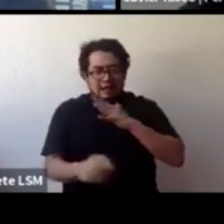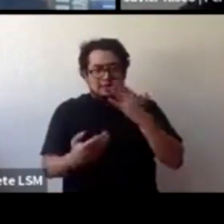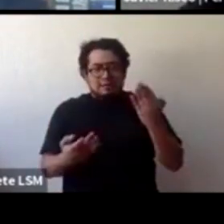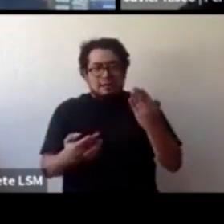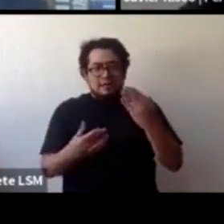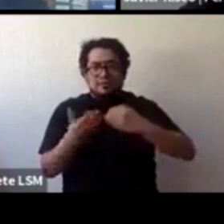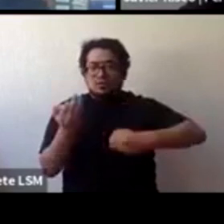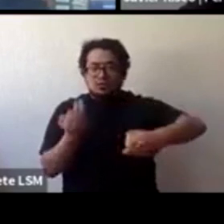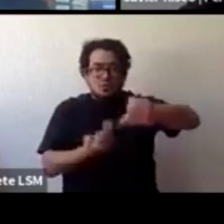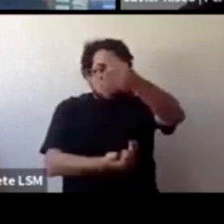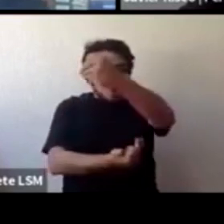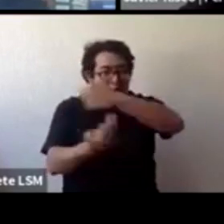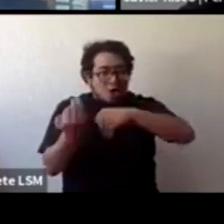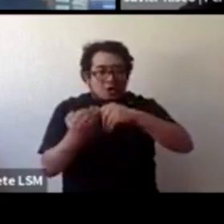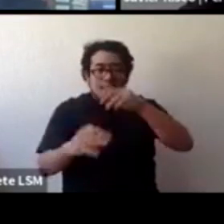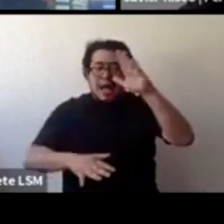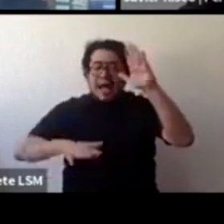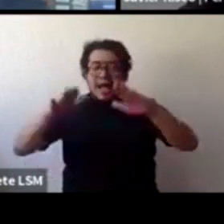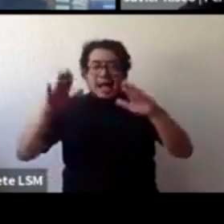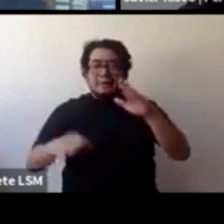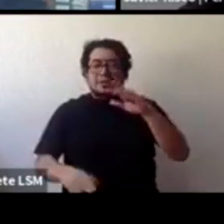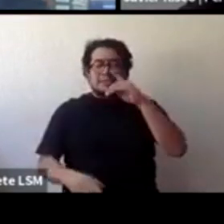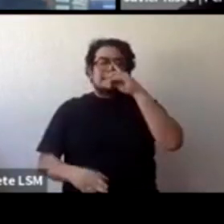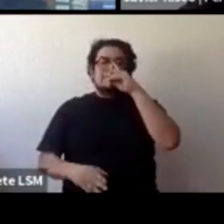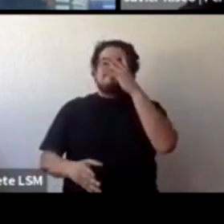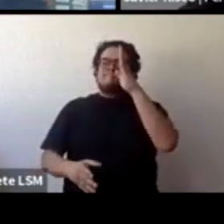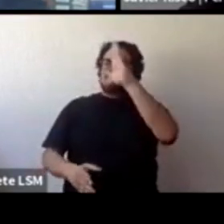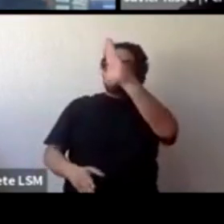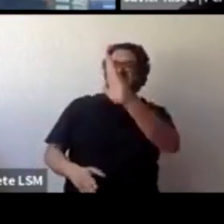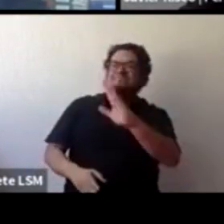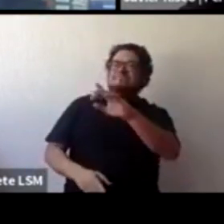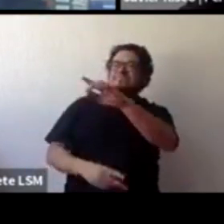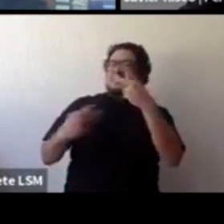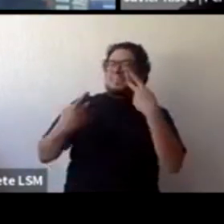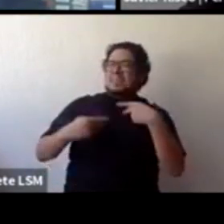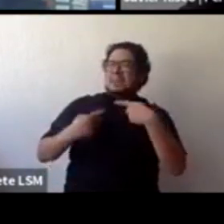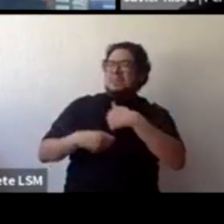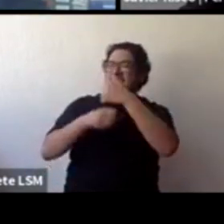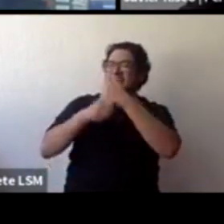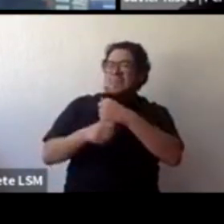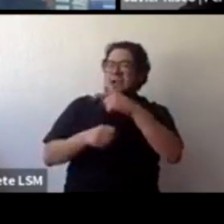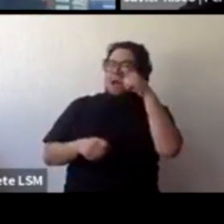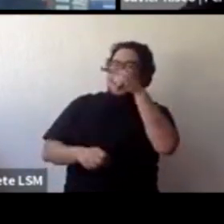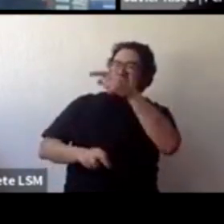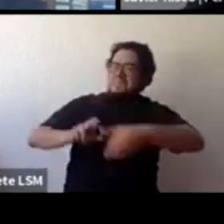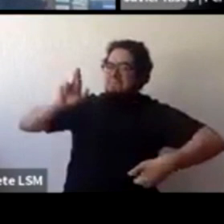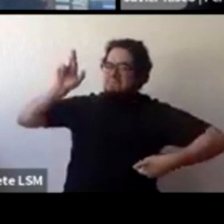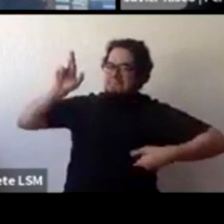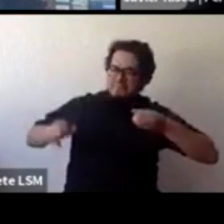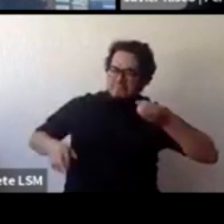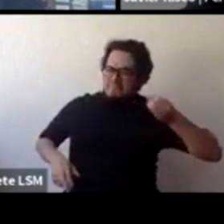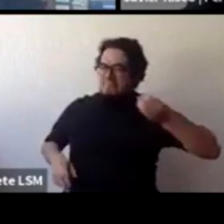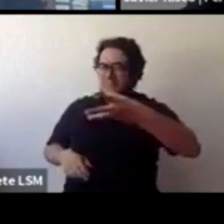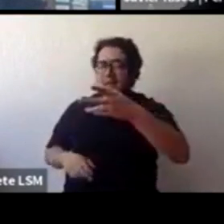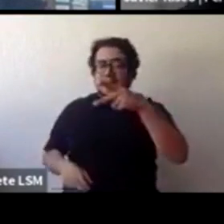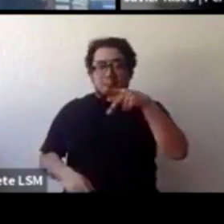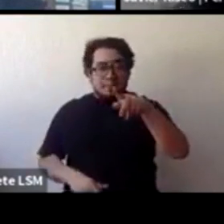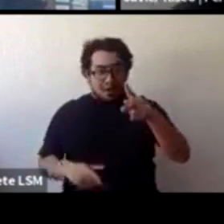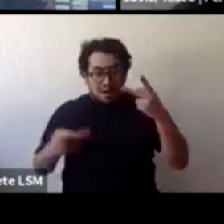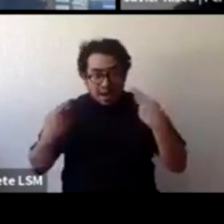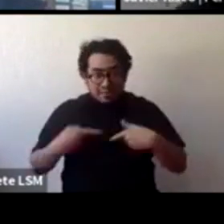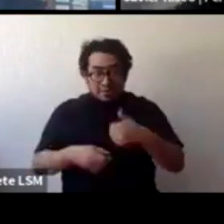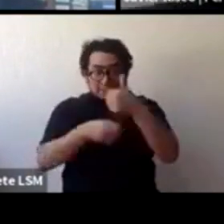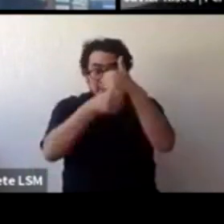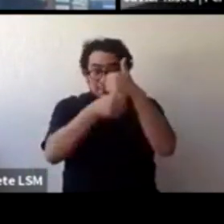alguna manera a veces culpabilizamos de alguna manera a las víctimas y lo que también quisiera decir es que las víctimas nunca, nunca,